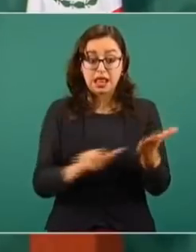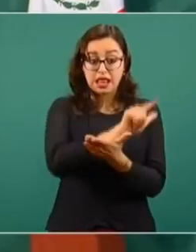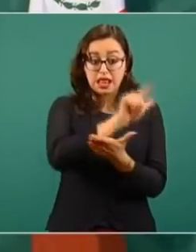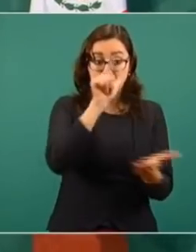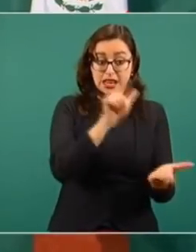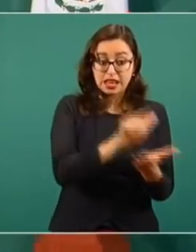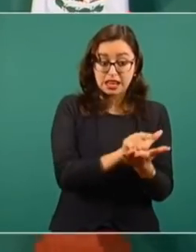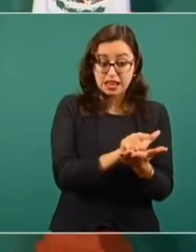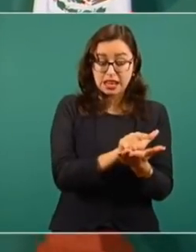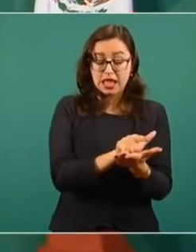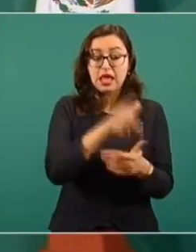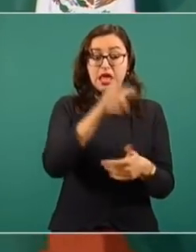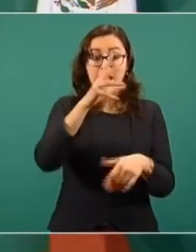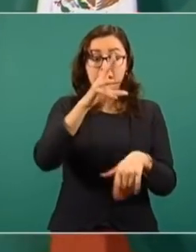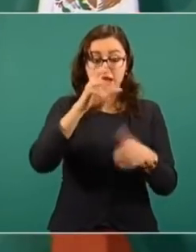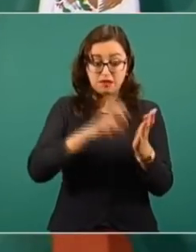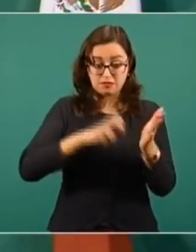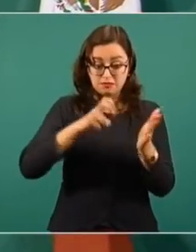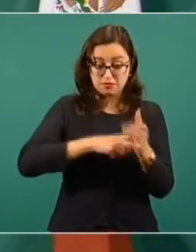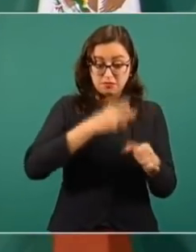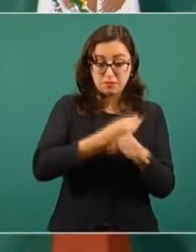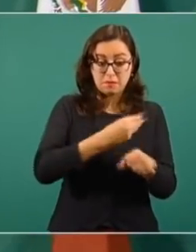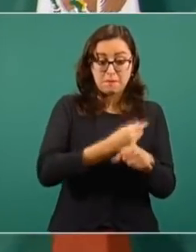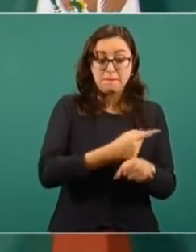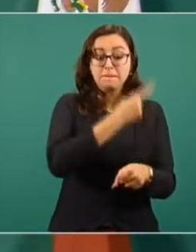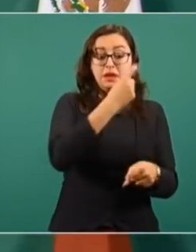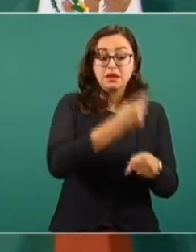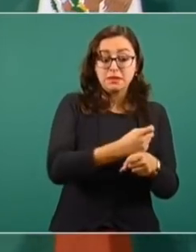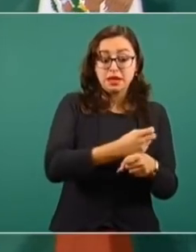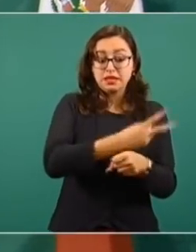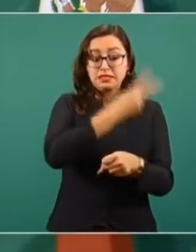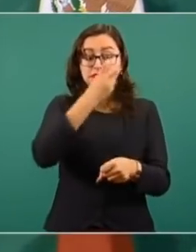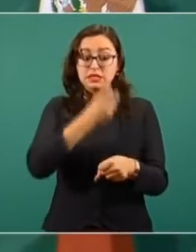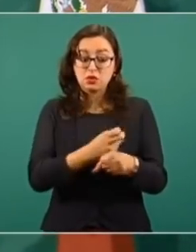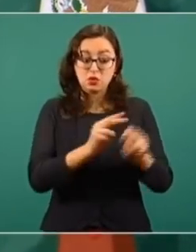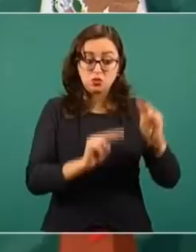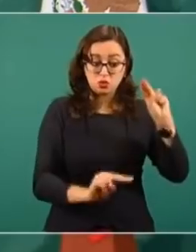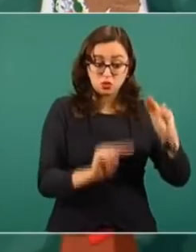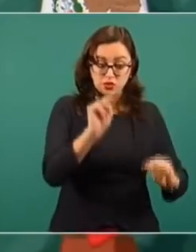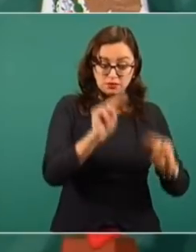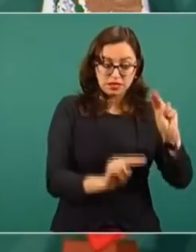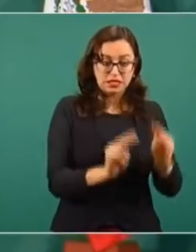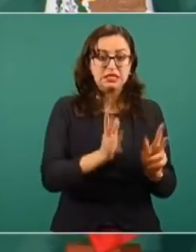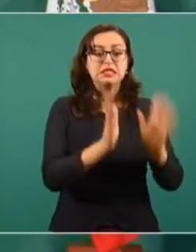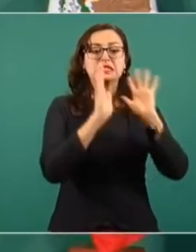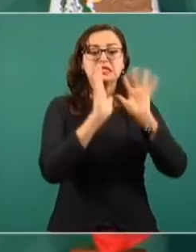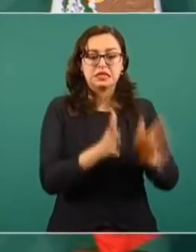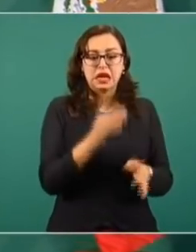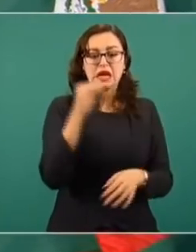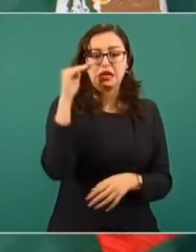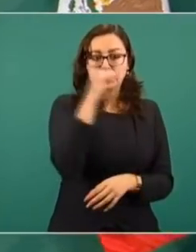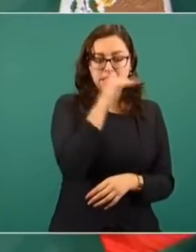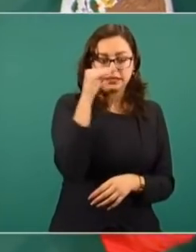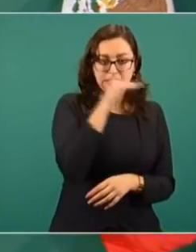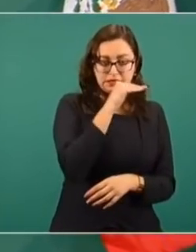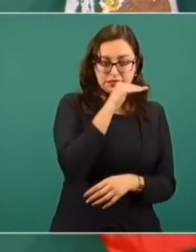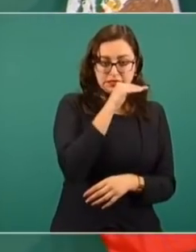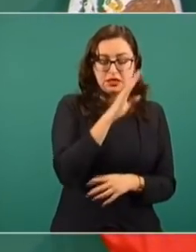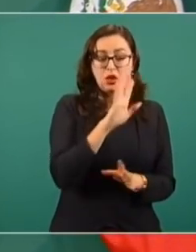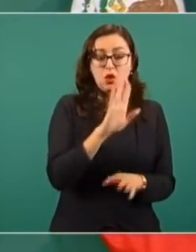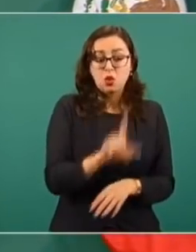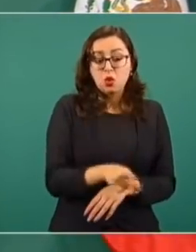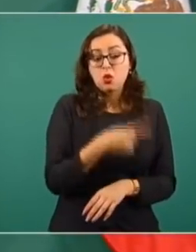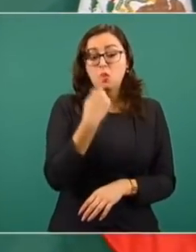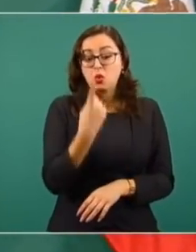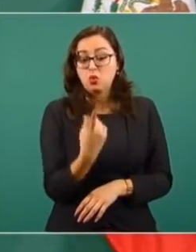entrando al Insabi, ya eran gratuitos. Al día primero de diciembre del 2020, la